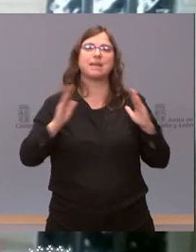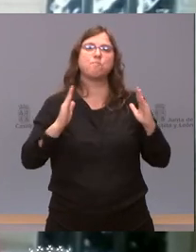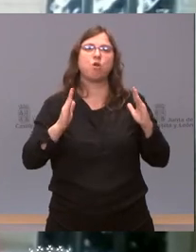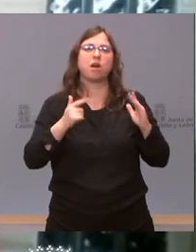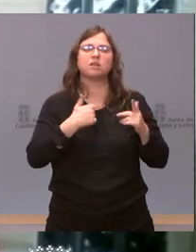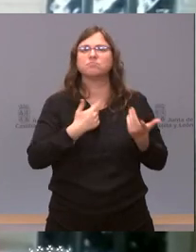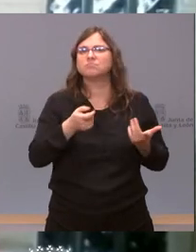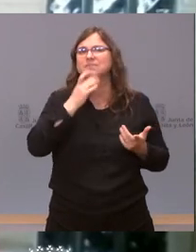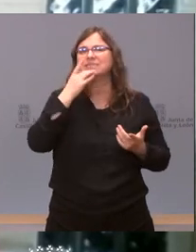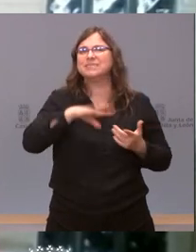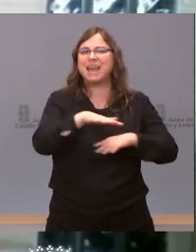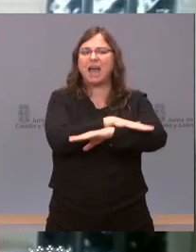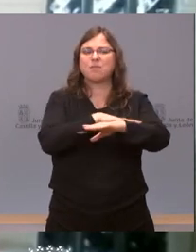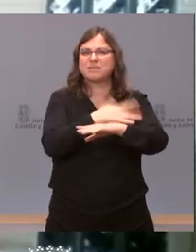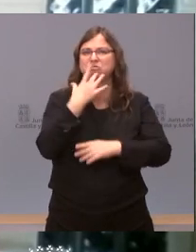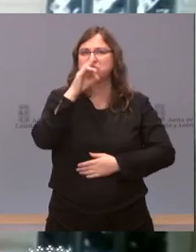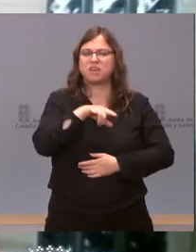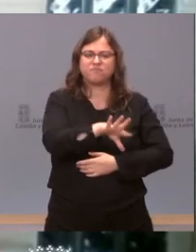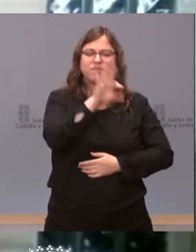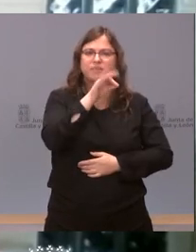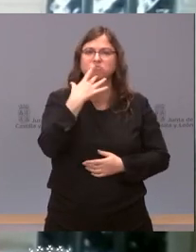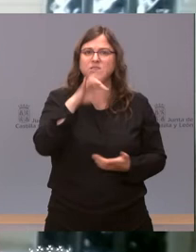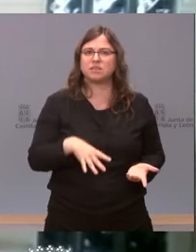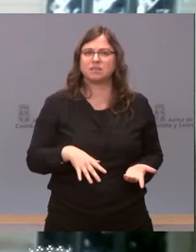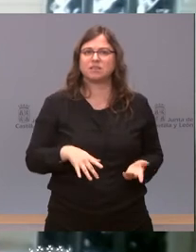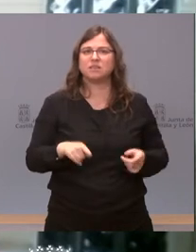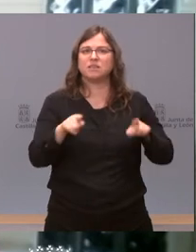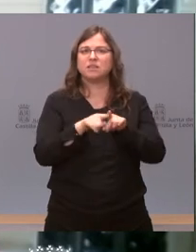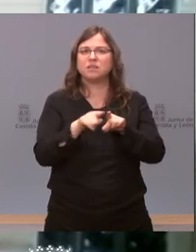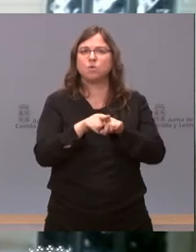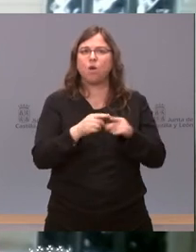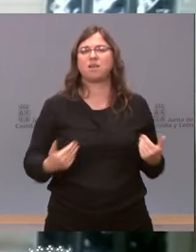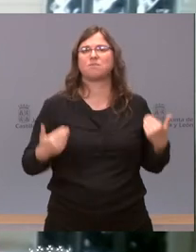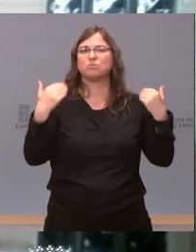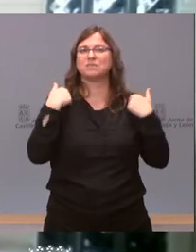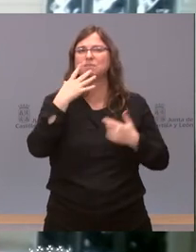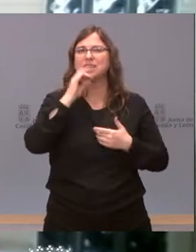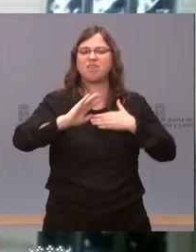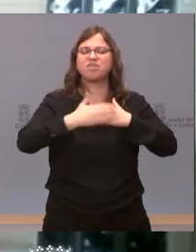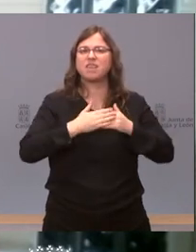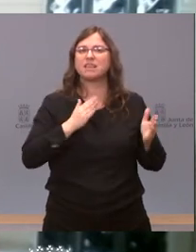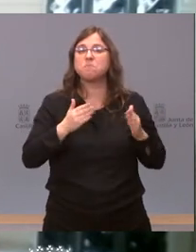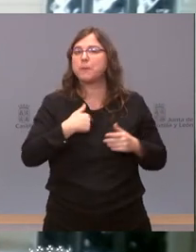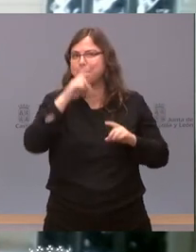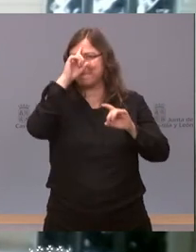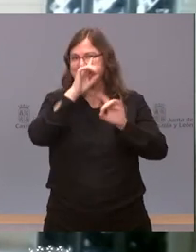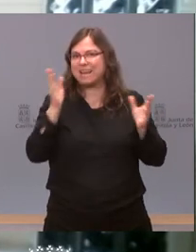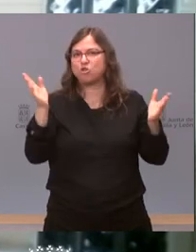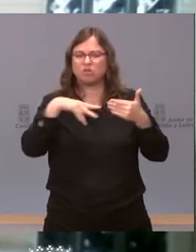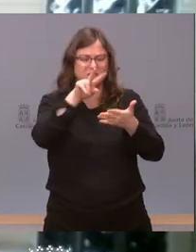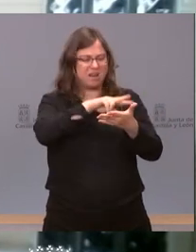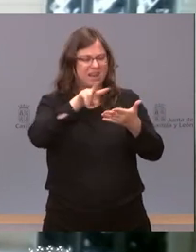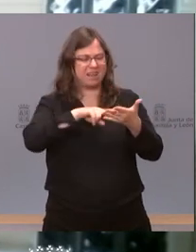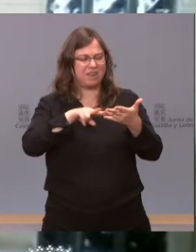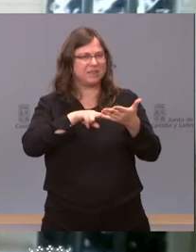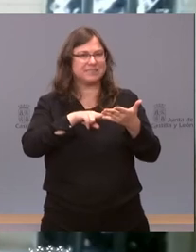que tomar la decisión o a quién compete? porque no me queda muy claro leyendo aquí la